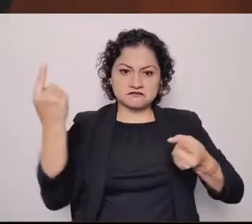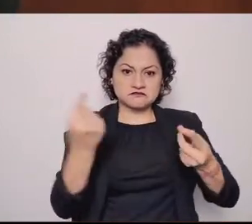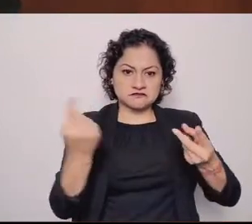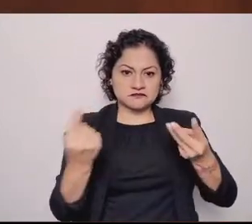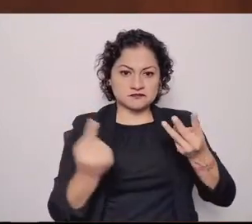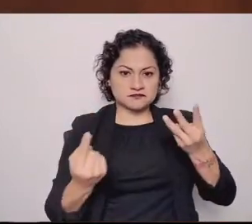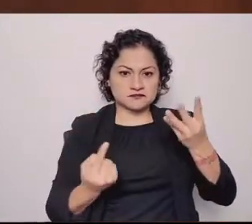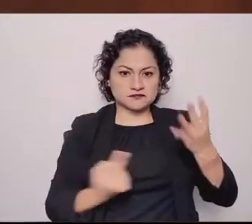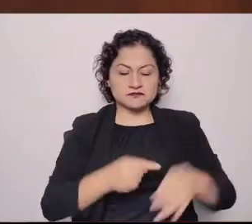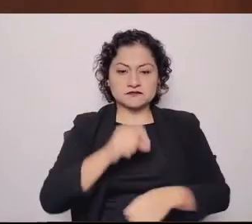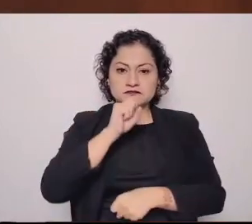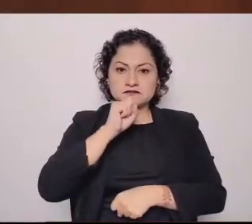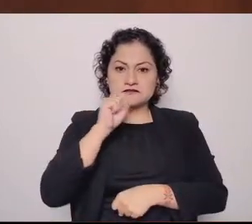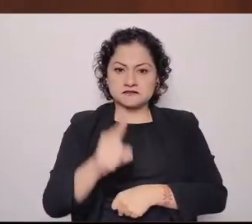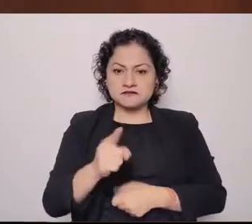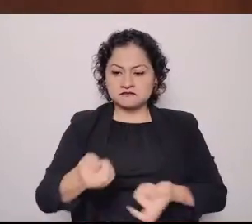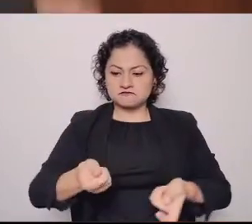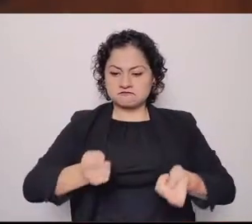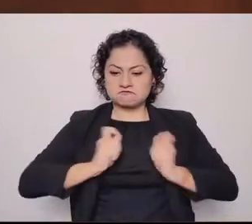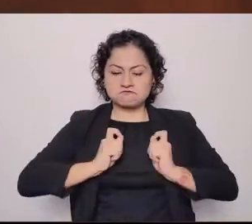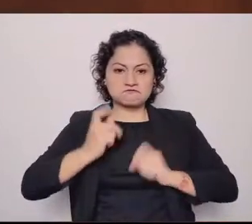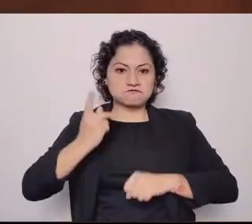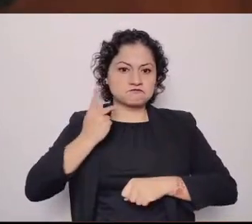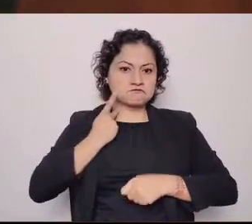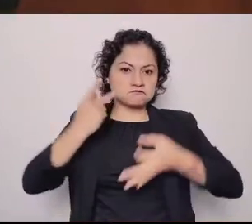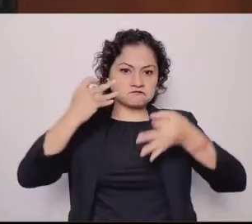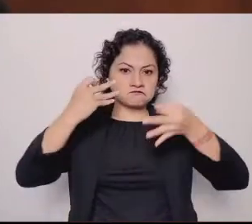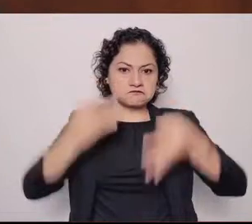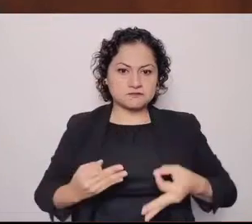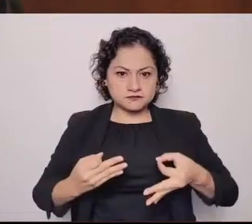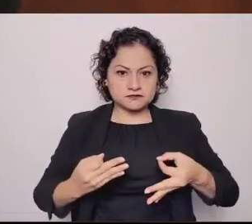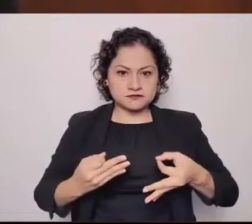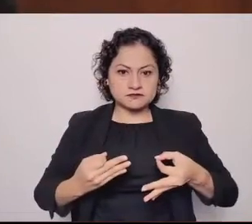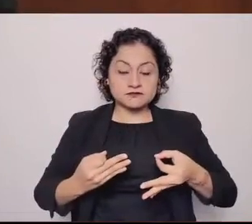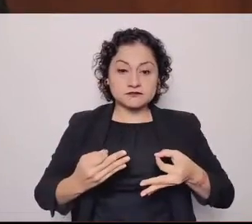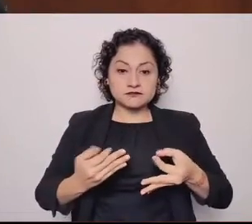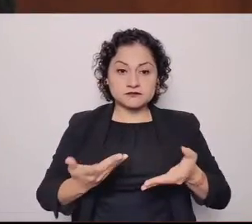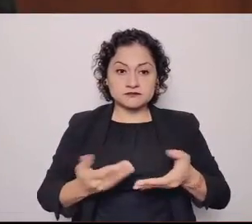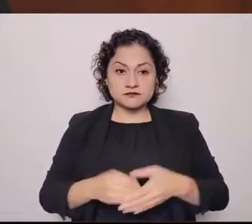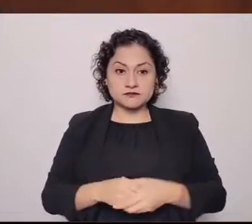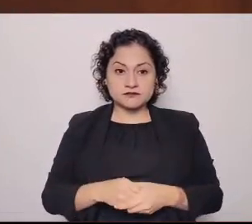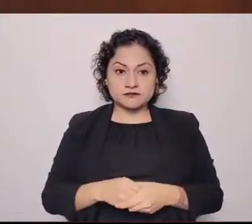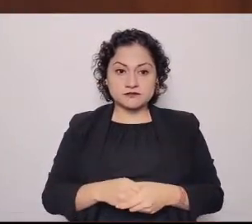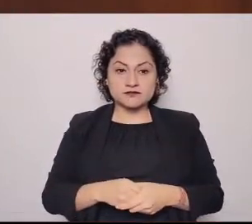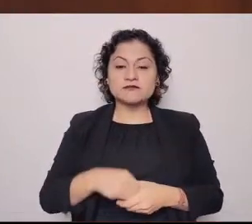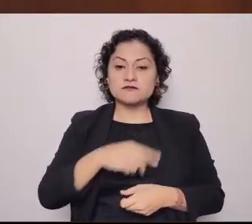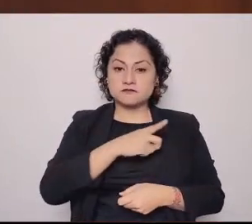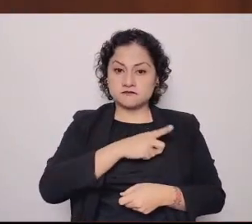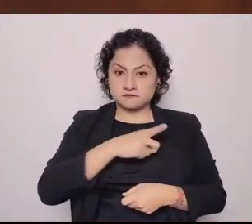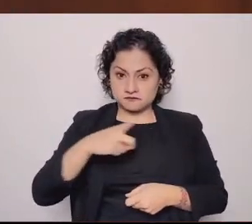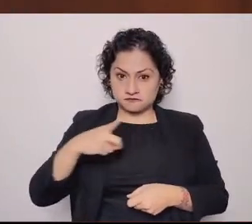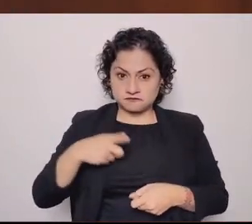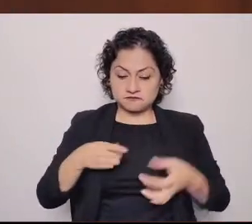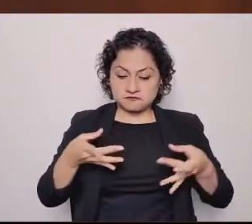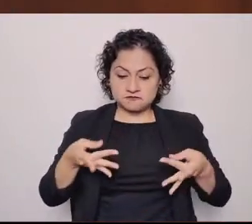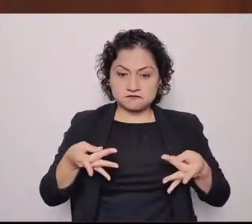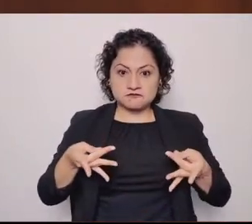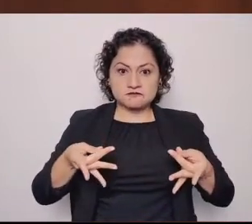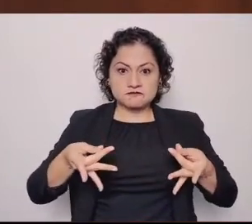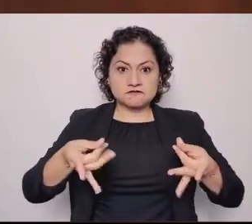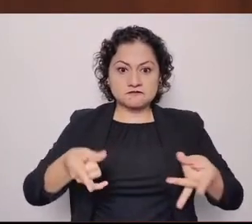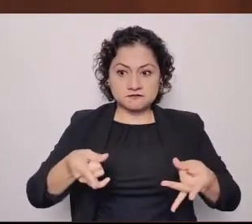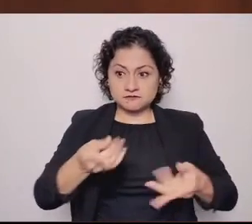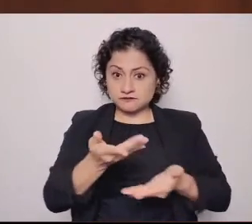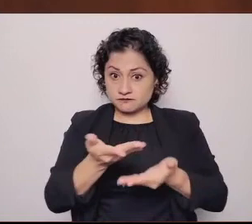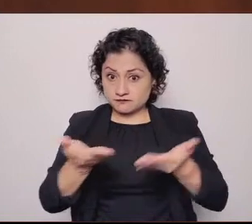política, se legisla con calidad, compañeras y compañeros. Ese es